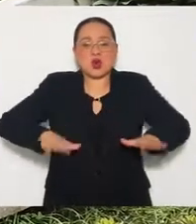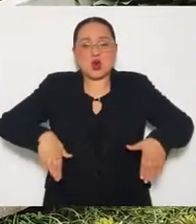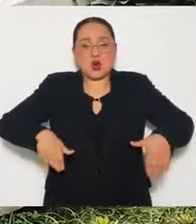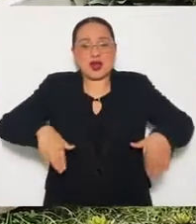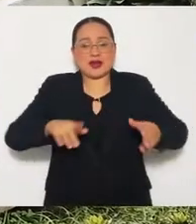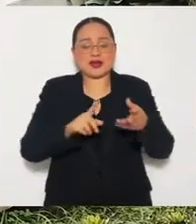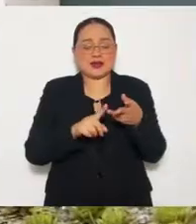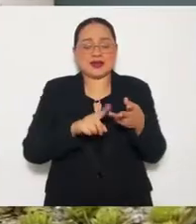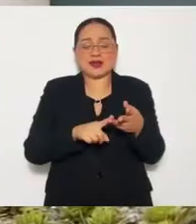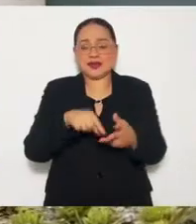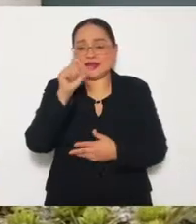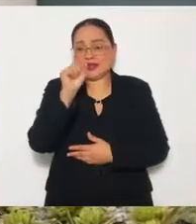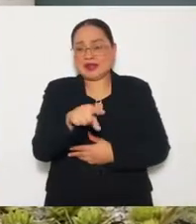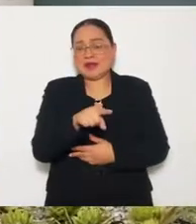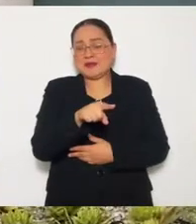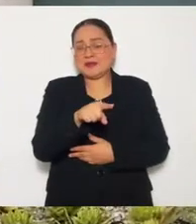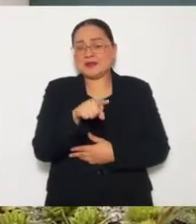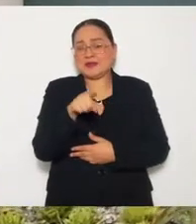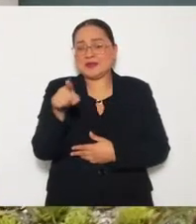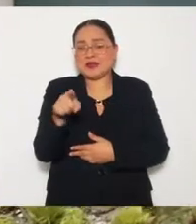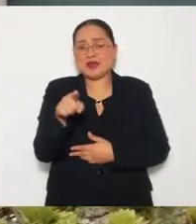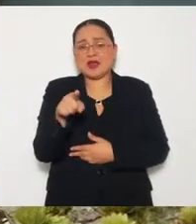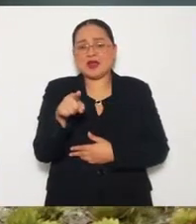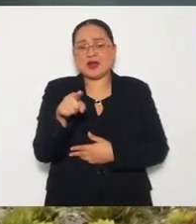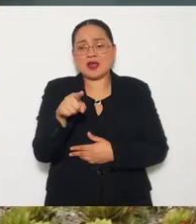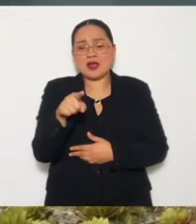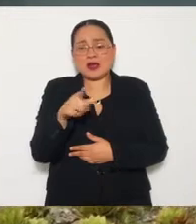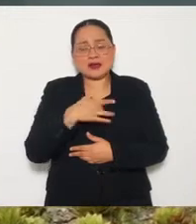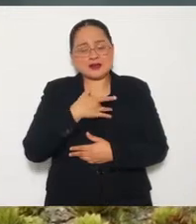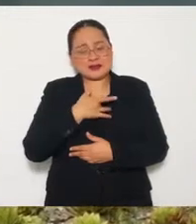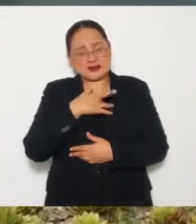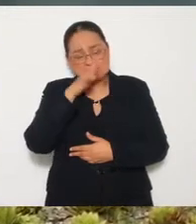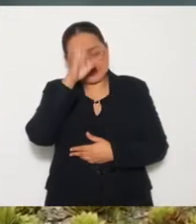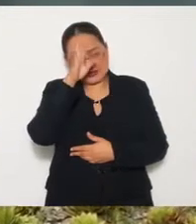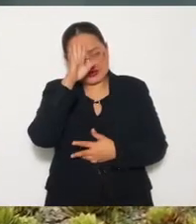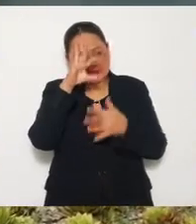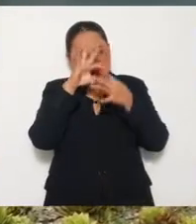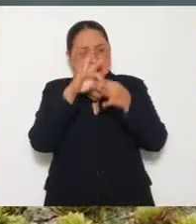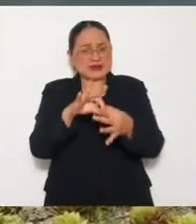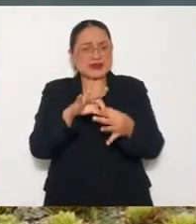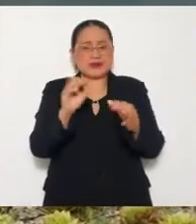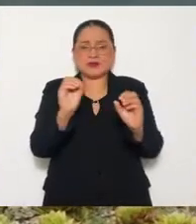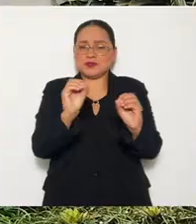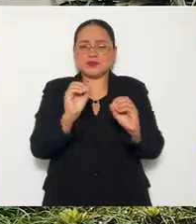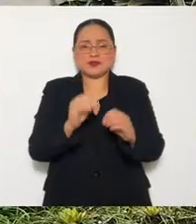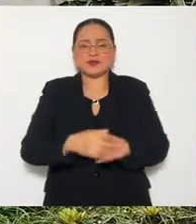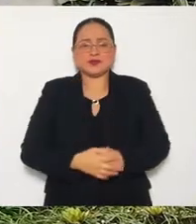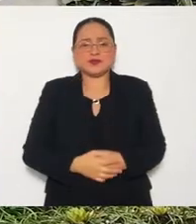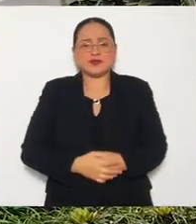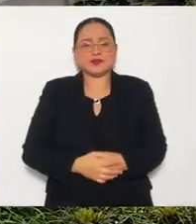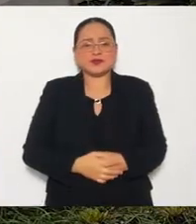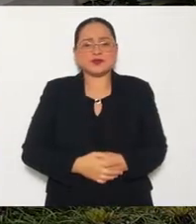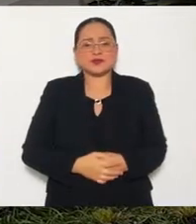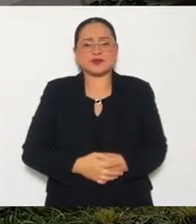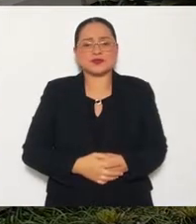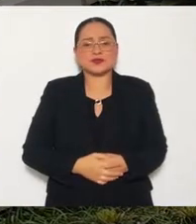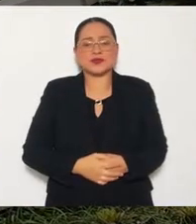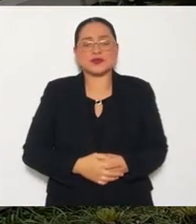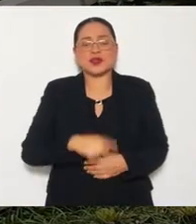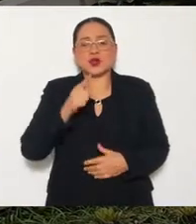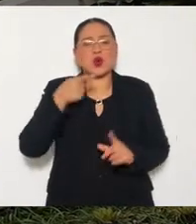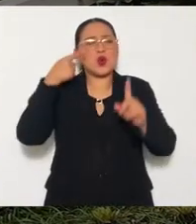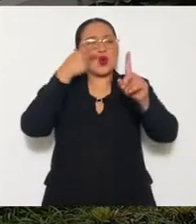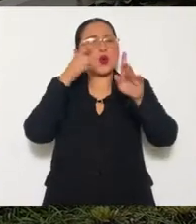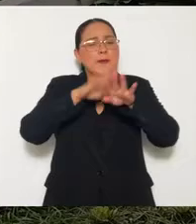son cobardes, que no siguen lo que les dicta su corazón. ¿Cuál ha sido tu